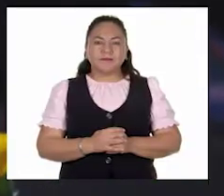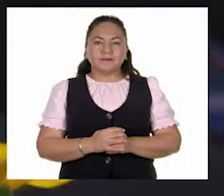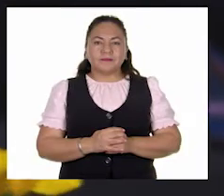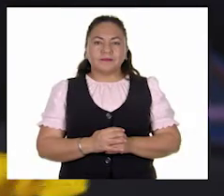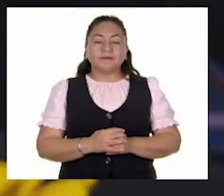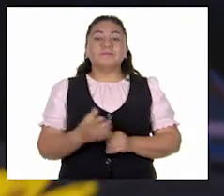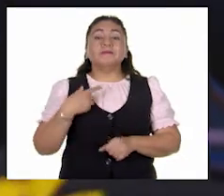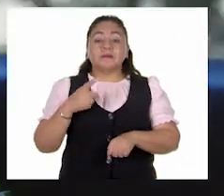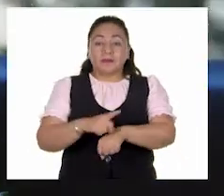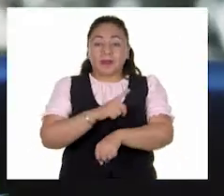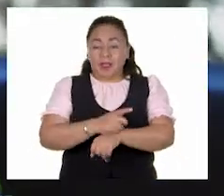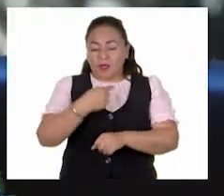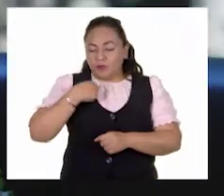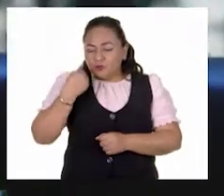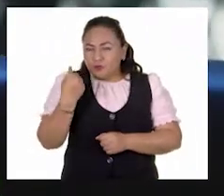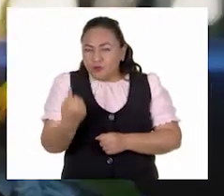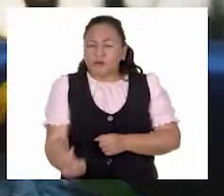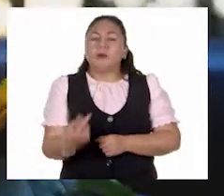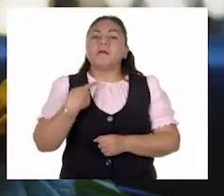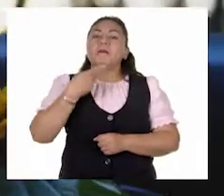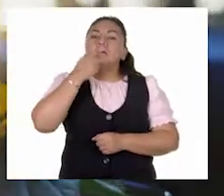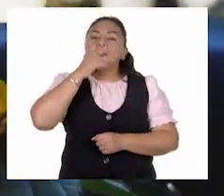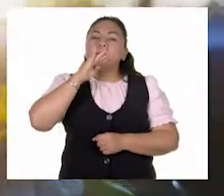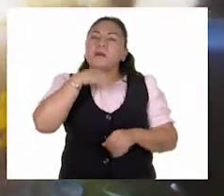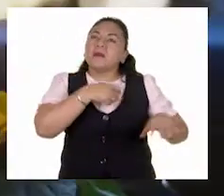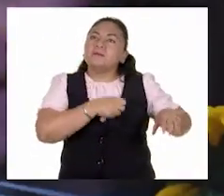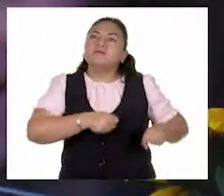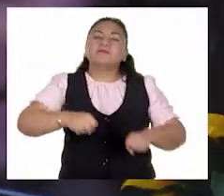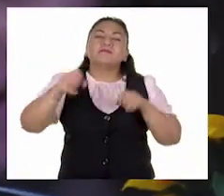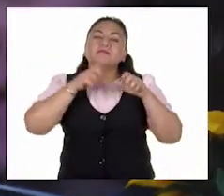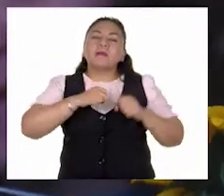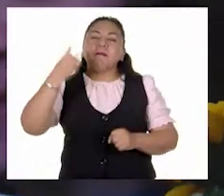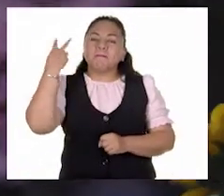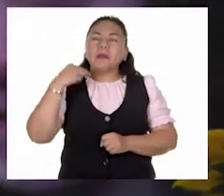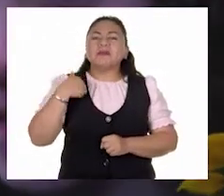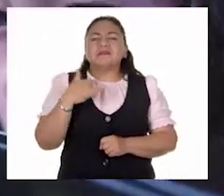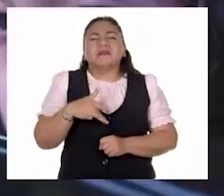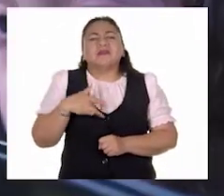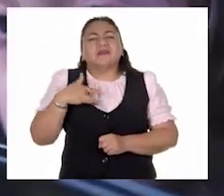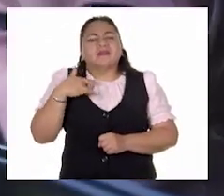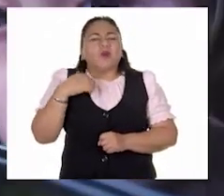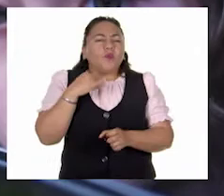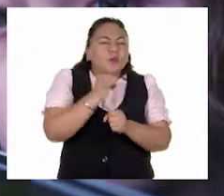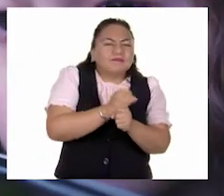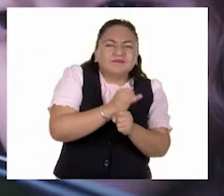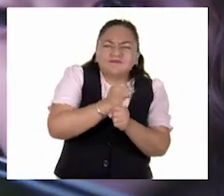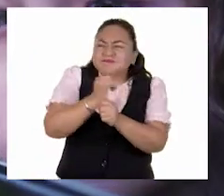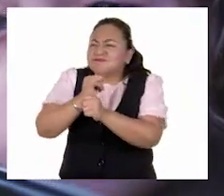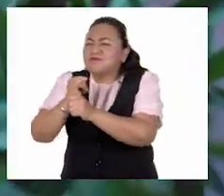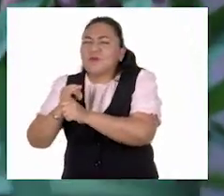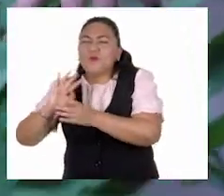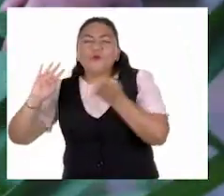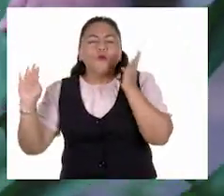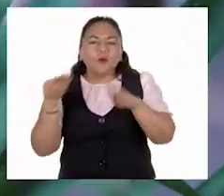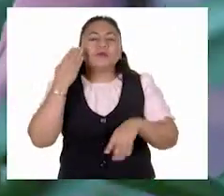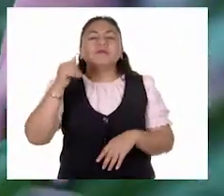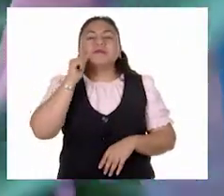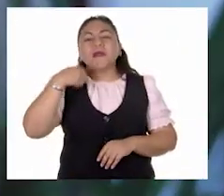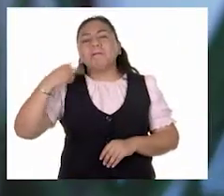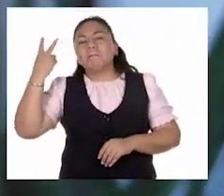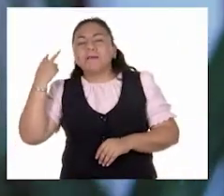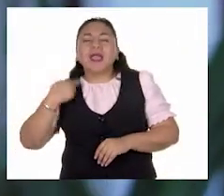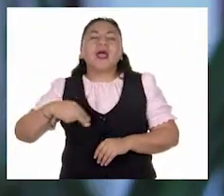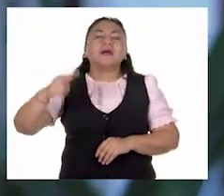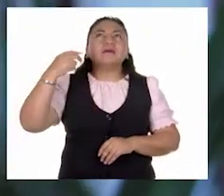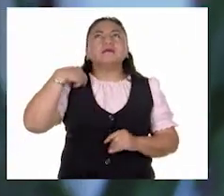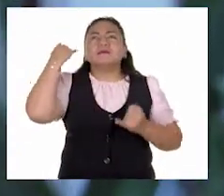Desde muy pequeña, mis papás me llevaban de viaje y yo me sentía como la más grande exploradora del mundo. Con cada viaje,